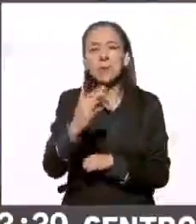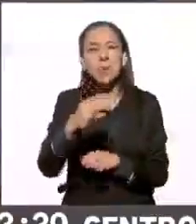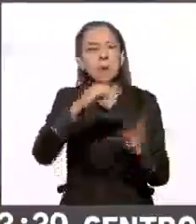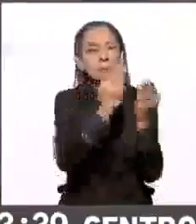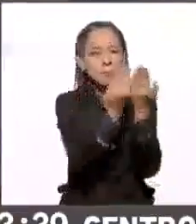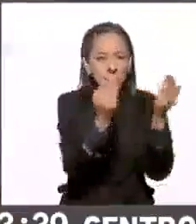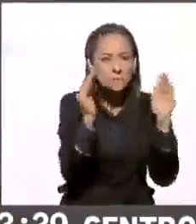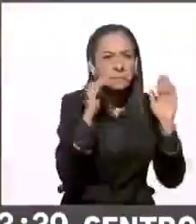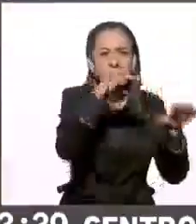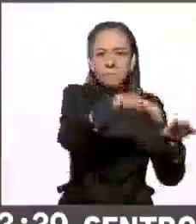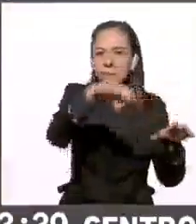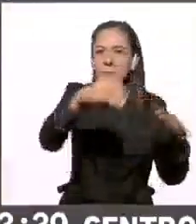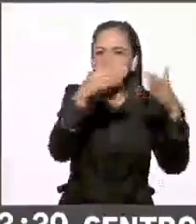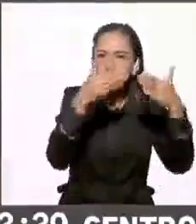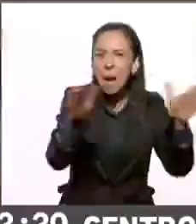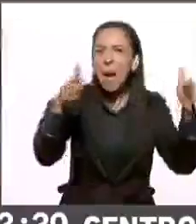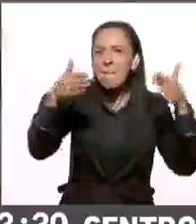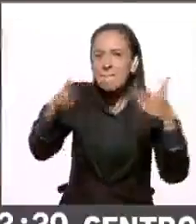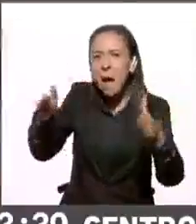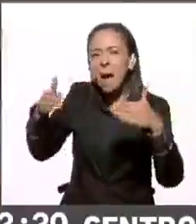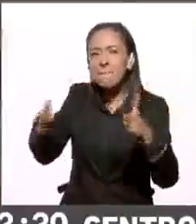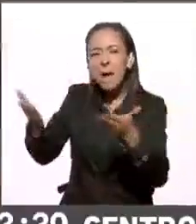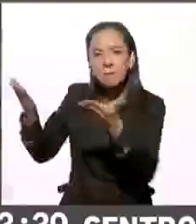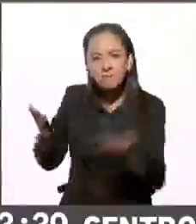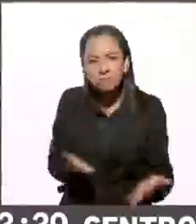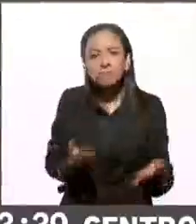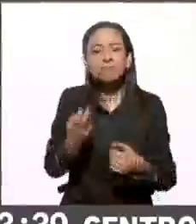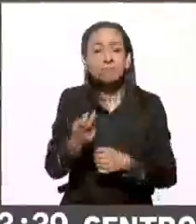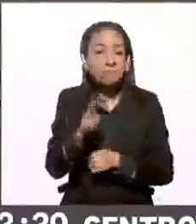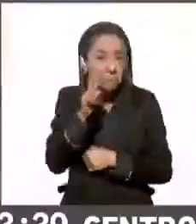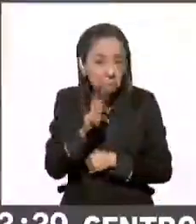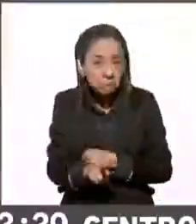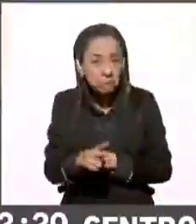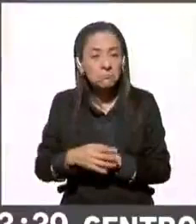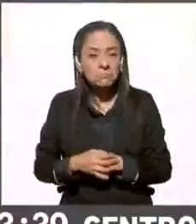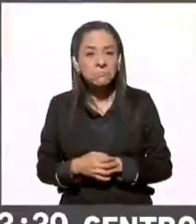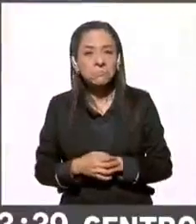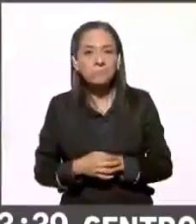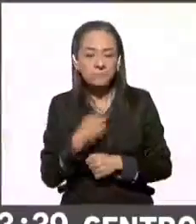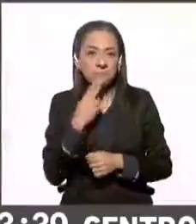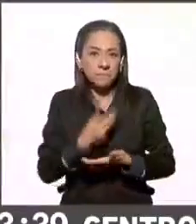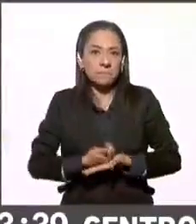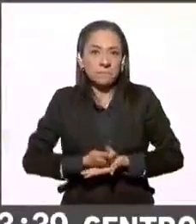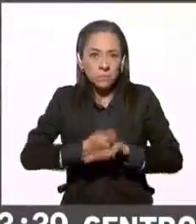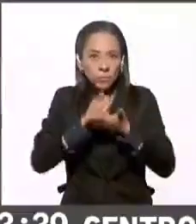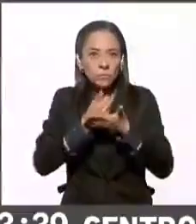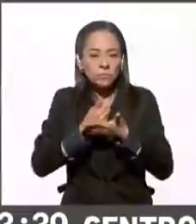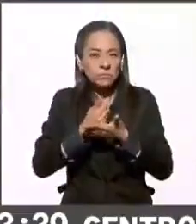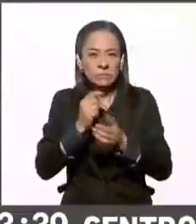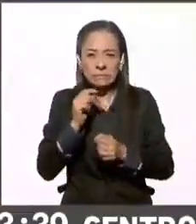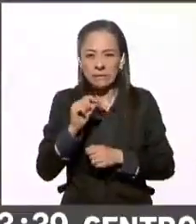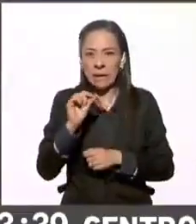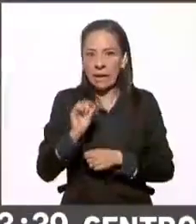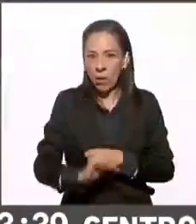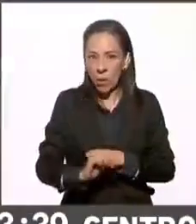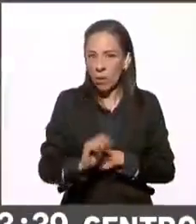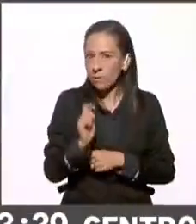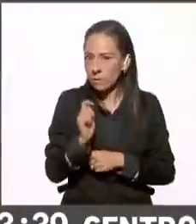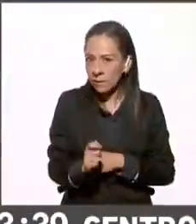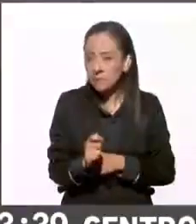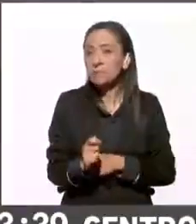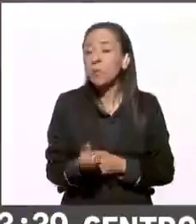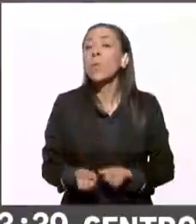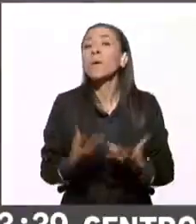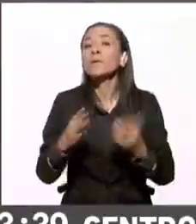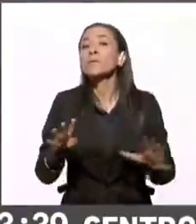abiertas, dispuestas. Y este ejercicio electoral, la jornada más reciente, pues ha contado con